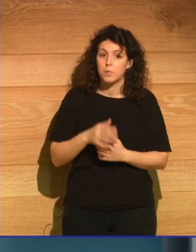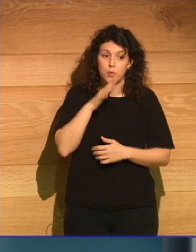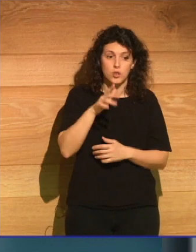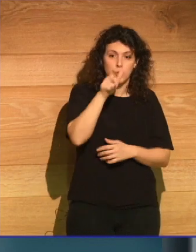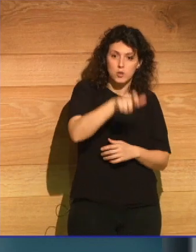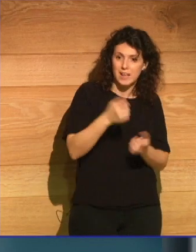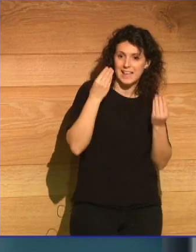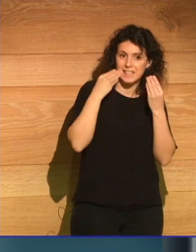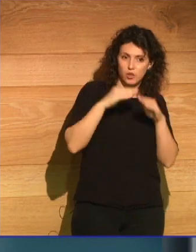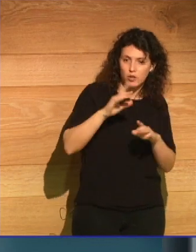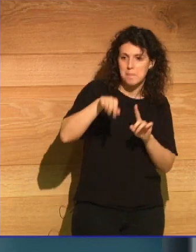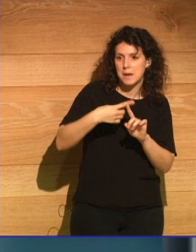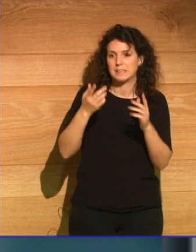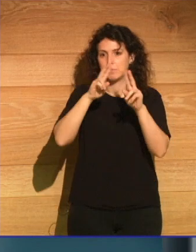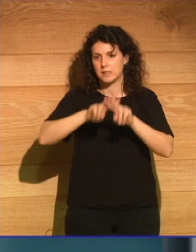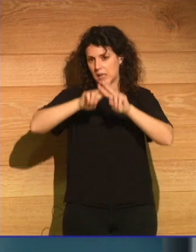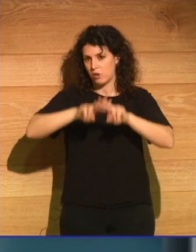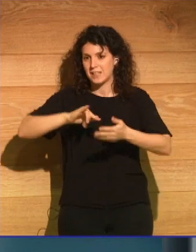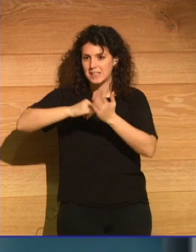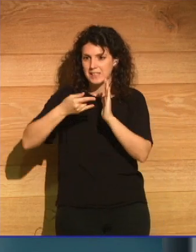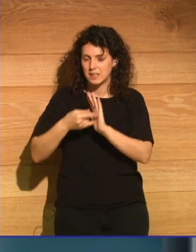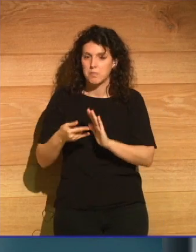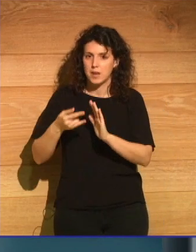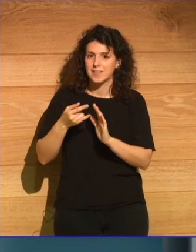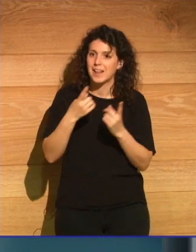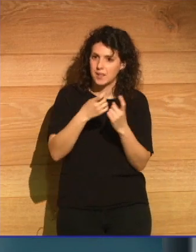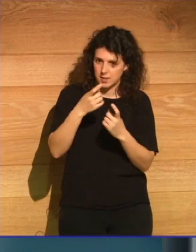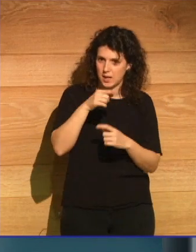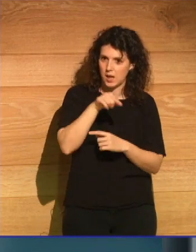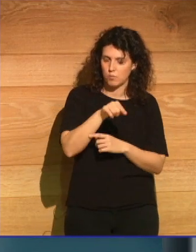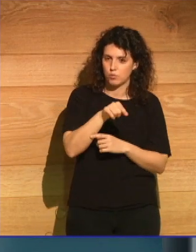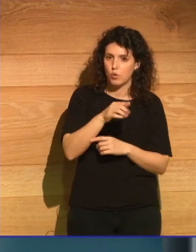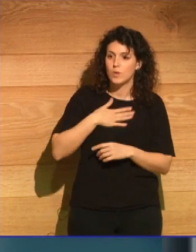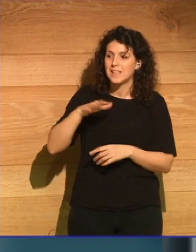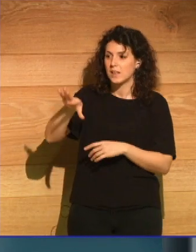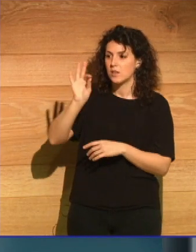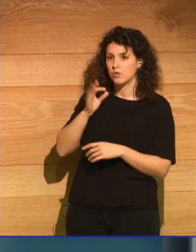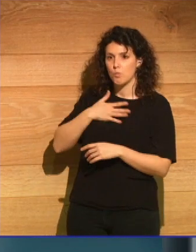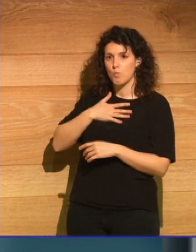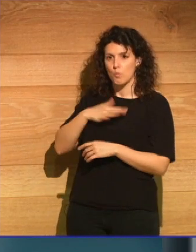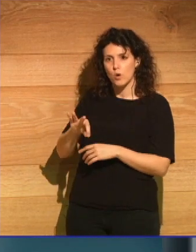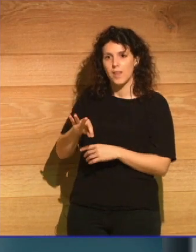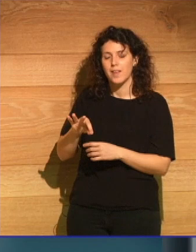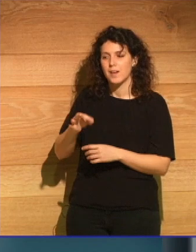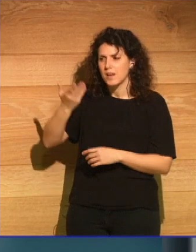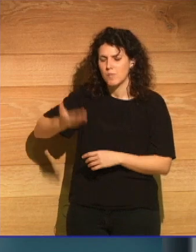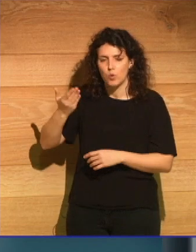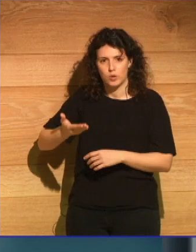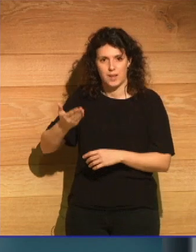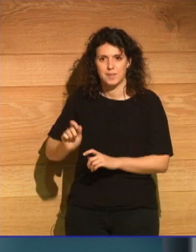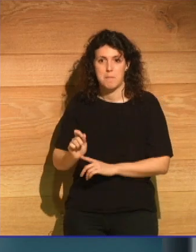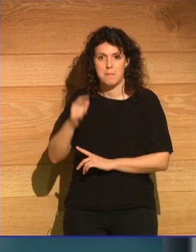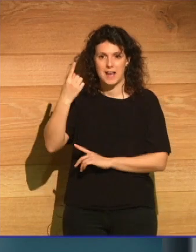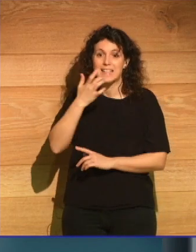y a los investigadores de los sistemas mundiales. Nuestras decisiones podrán ser mucho más lúcidas y luminosas